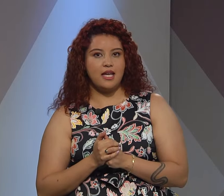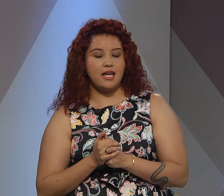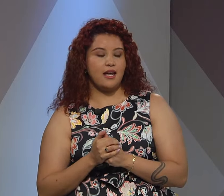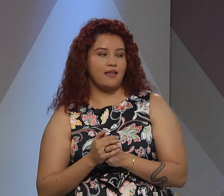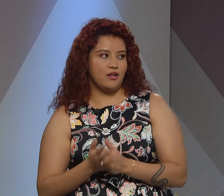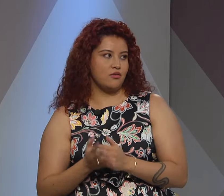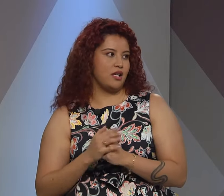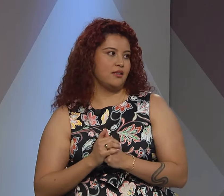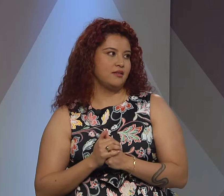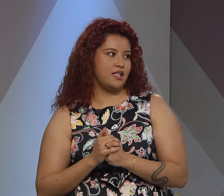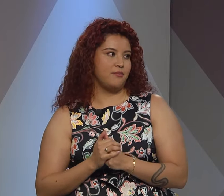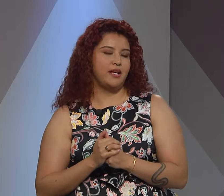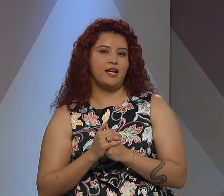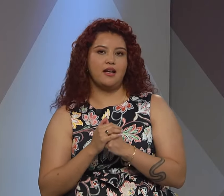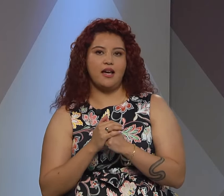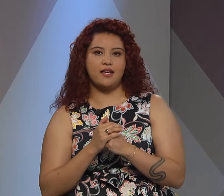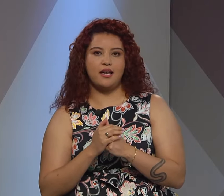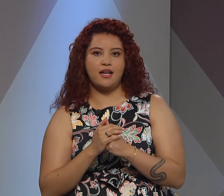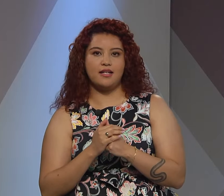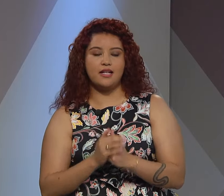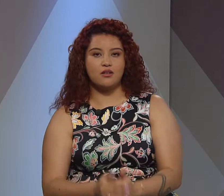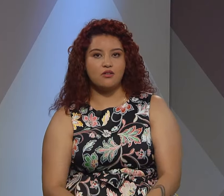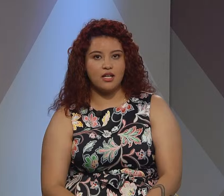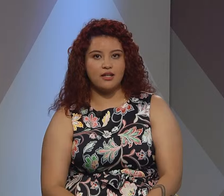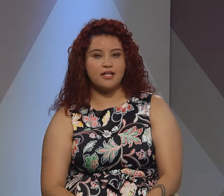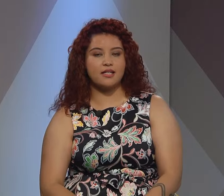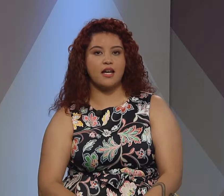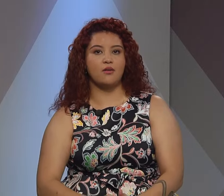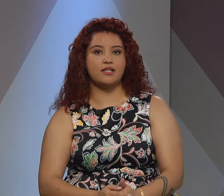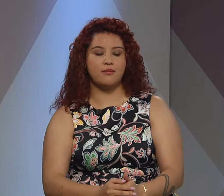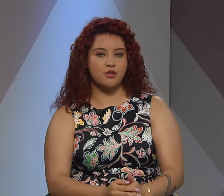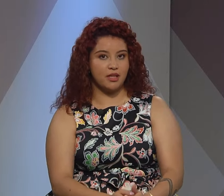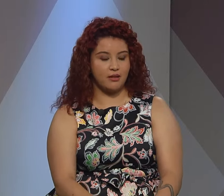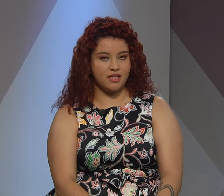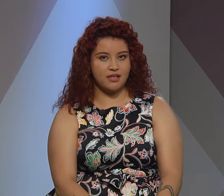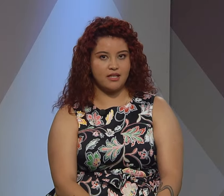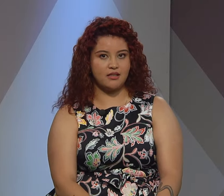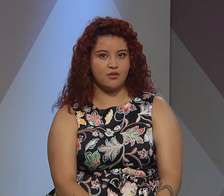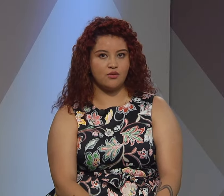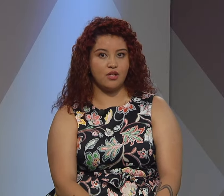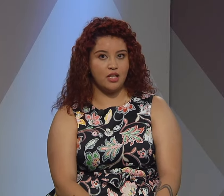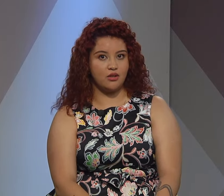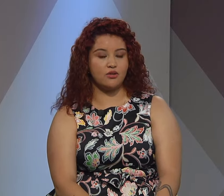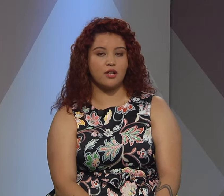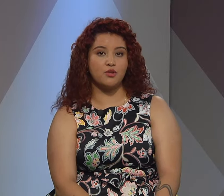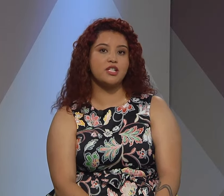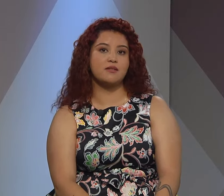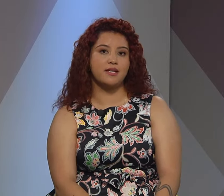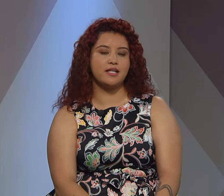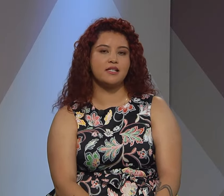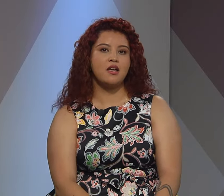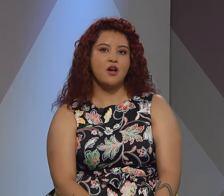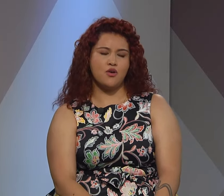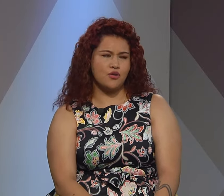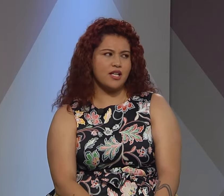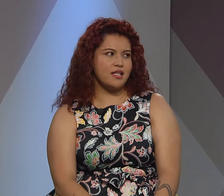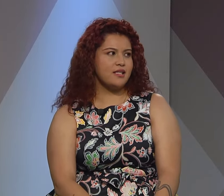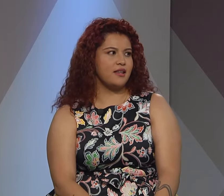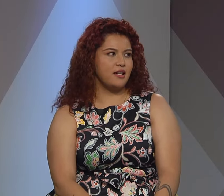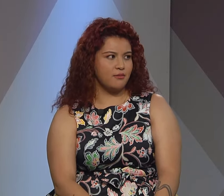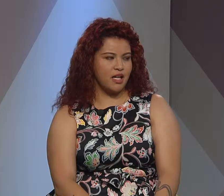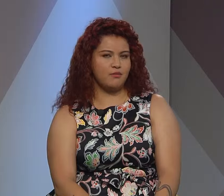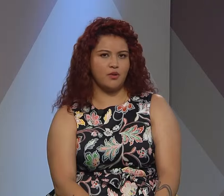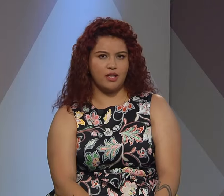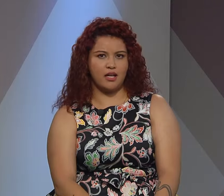y denuncia siempre hay que estar conscientes que aunque seamos víctimas de estos delitos que muchas veces nos